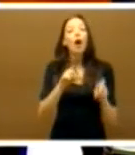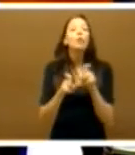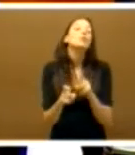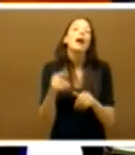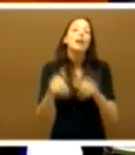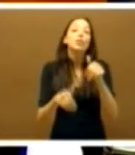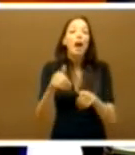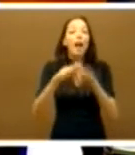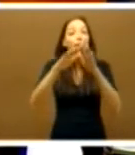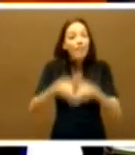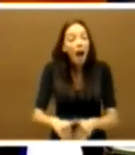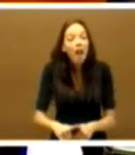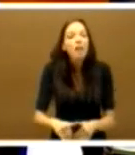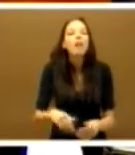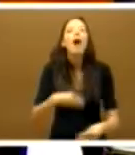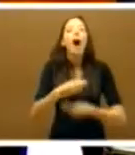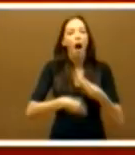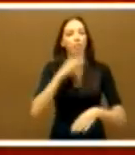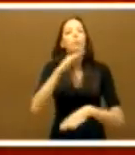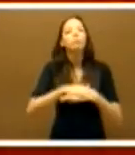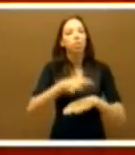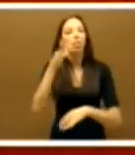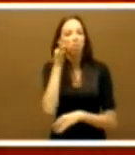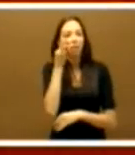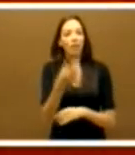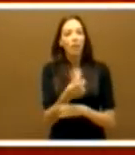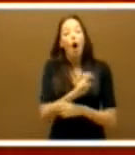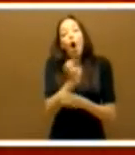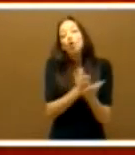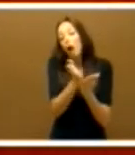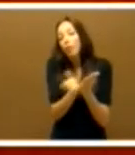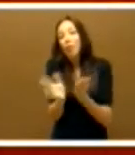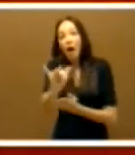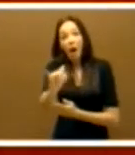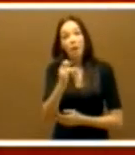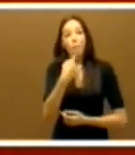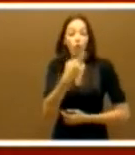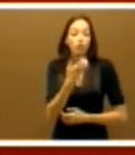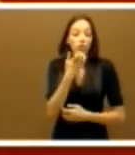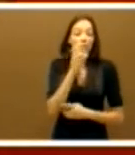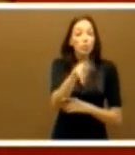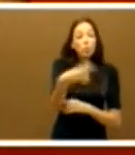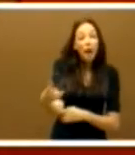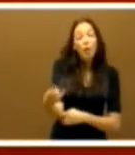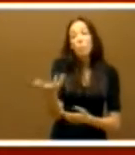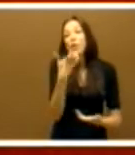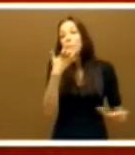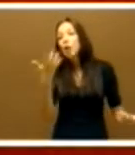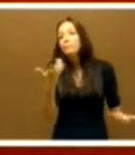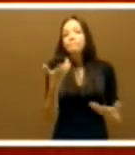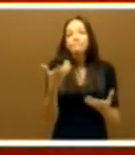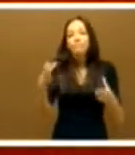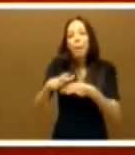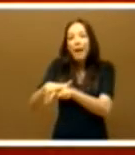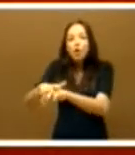va a consumar. Habría otras posibles. Hemos dicho que si el resultado hubiera sido distinto de mayoría relativa por otra parte de la Cámara,